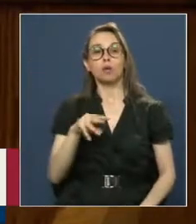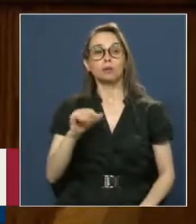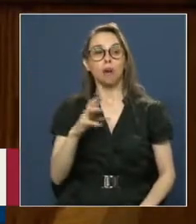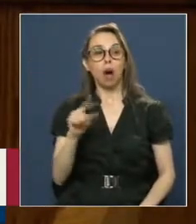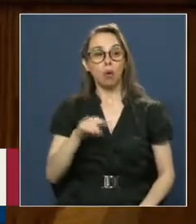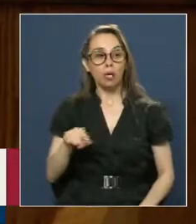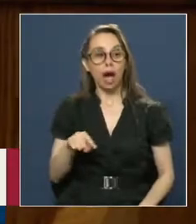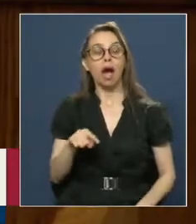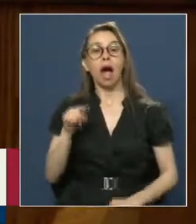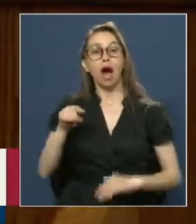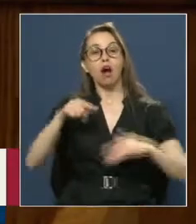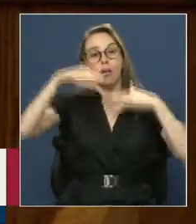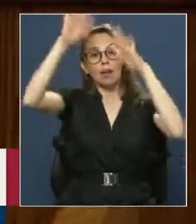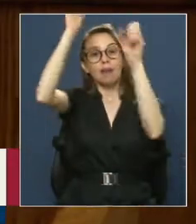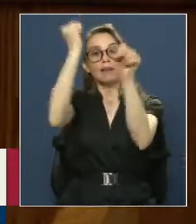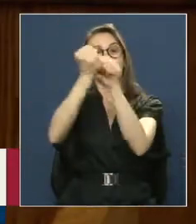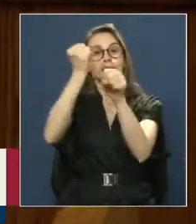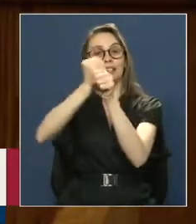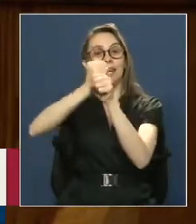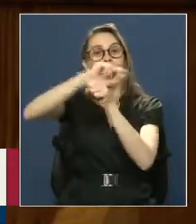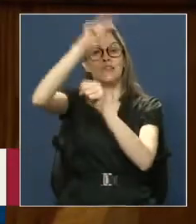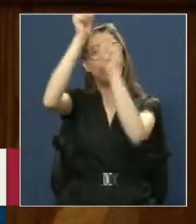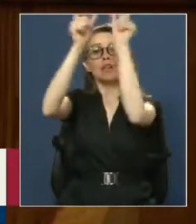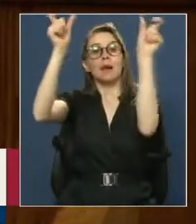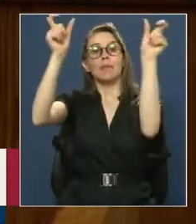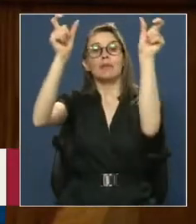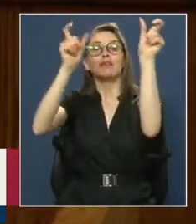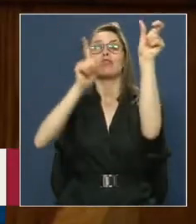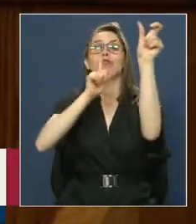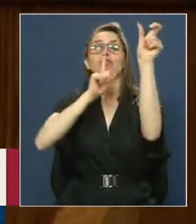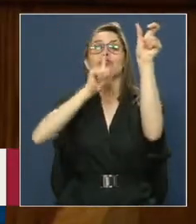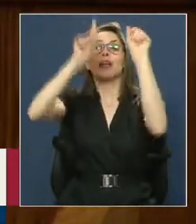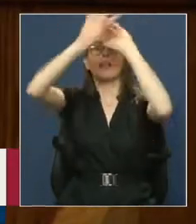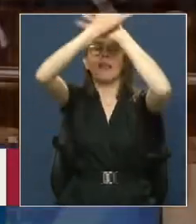Entra En la faena Al turno De los callados Muchas gracias